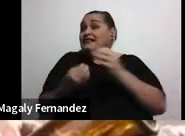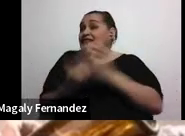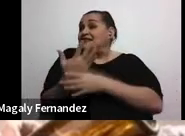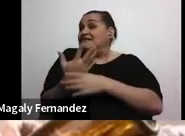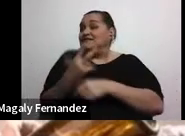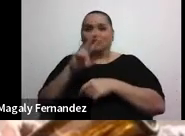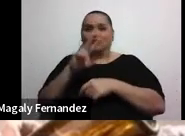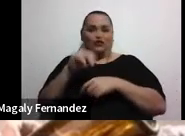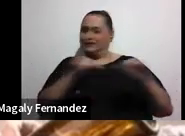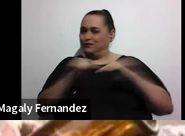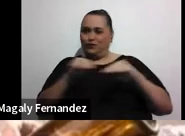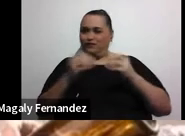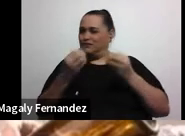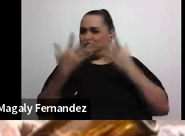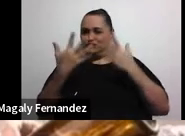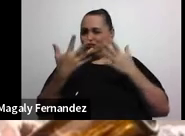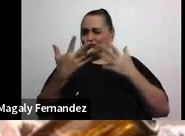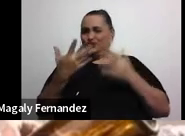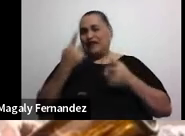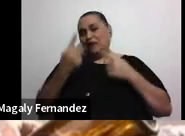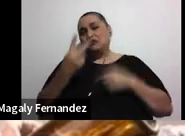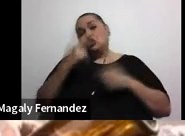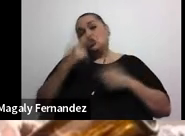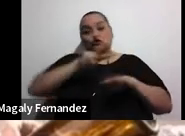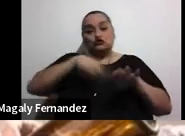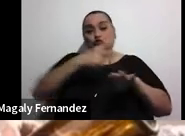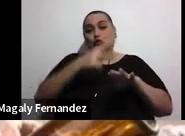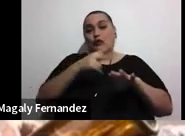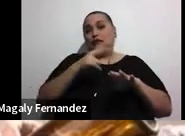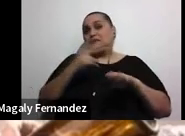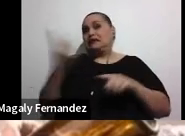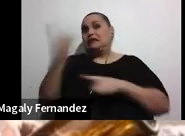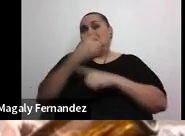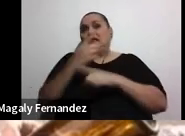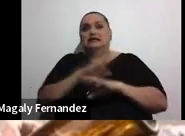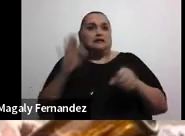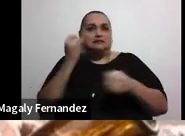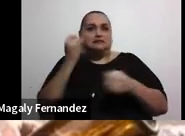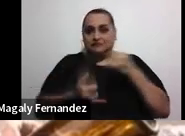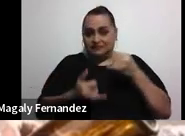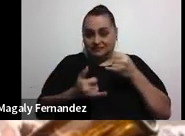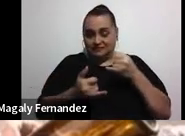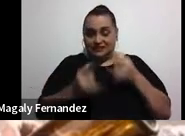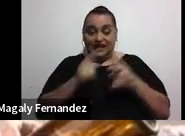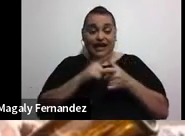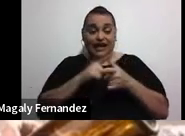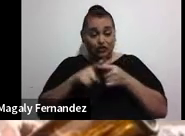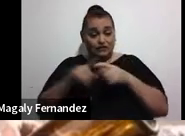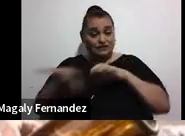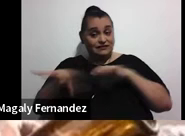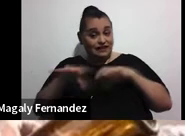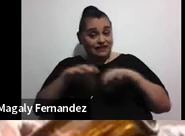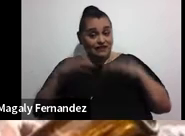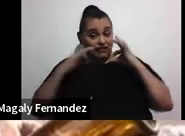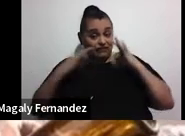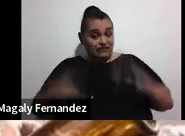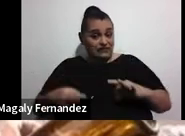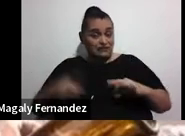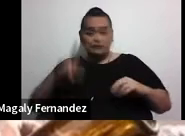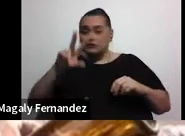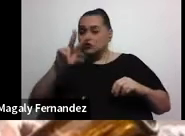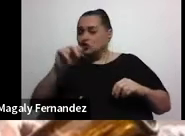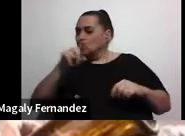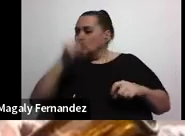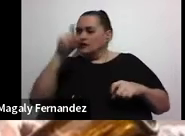mucho, por así decirlo. Era como una o dos horas al día y ahí acabó. Entonces, la actividad física no necesariamente refleja o